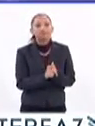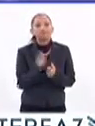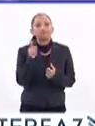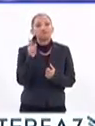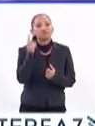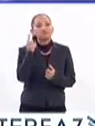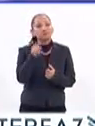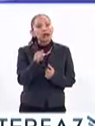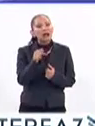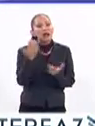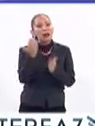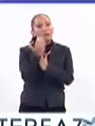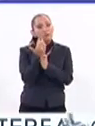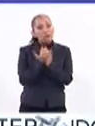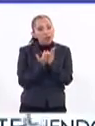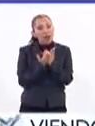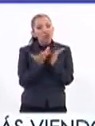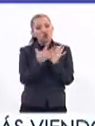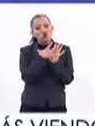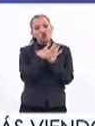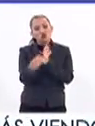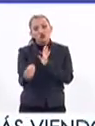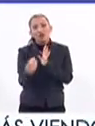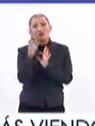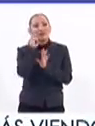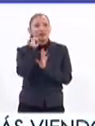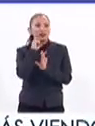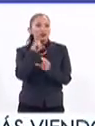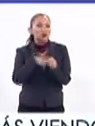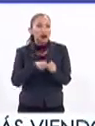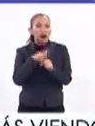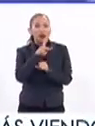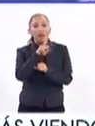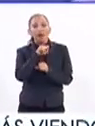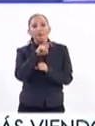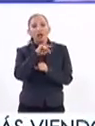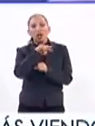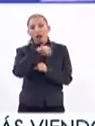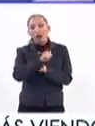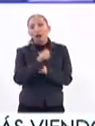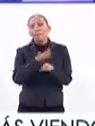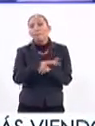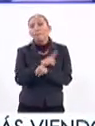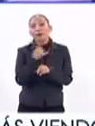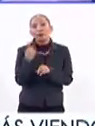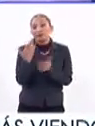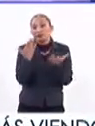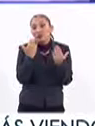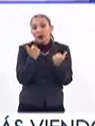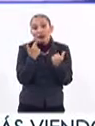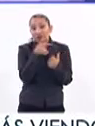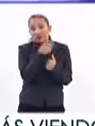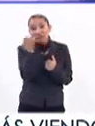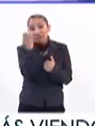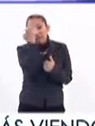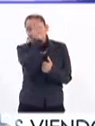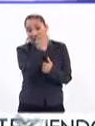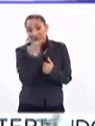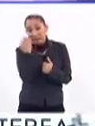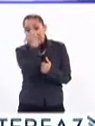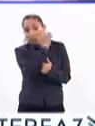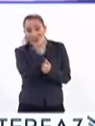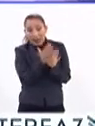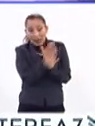reducir la transmisión vía sexual del virus del papilón humano, porque no hay... Si no se hace una prueba